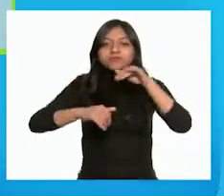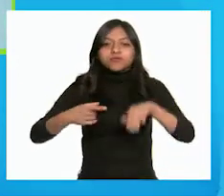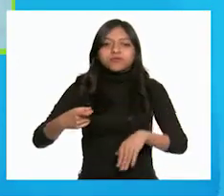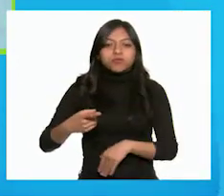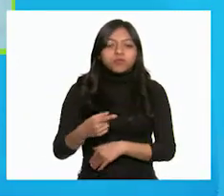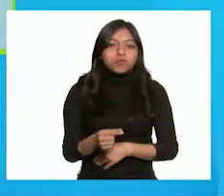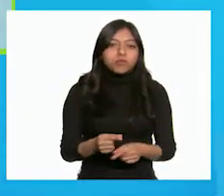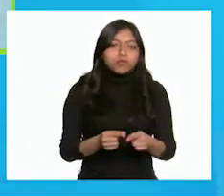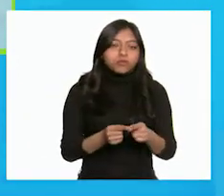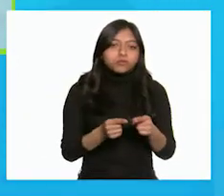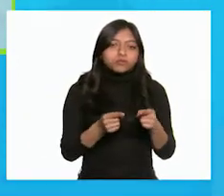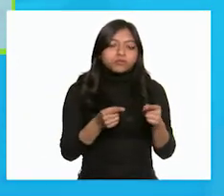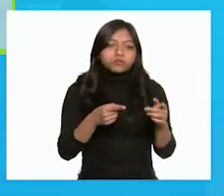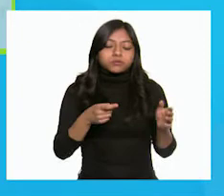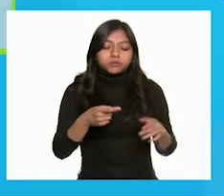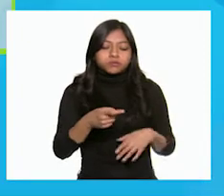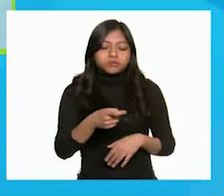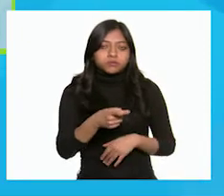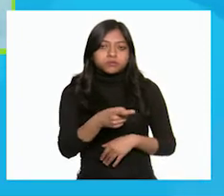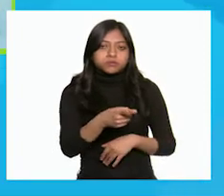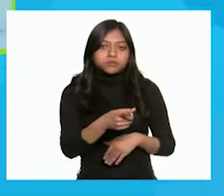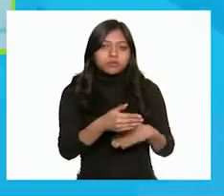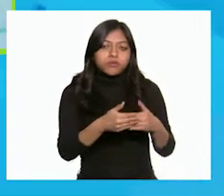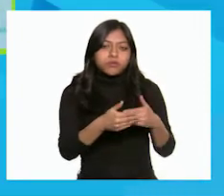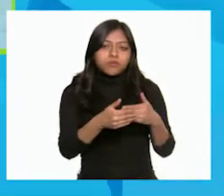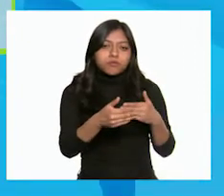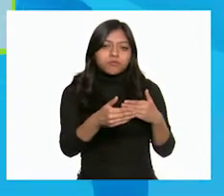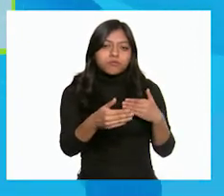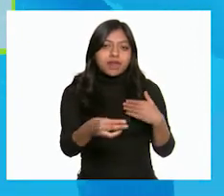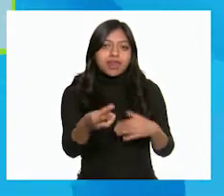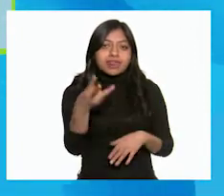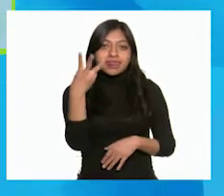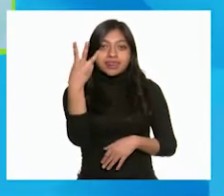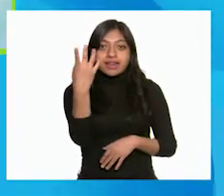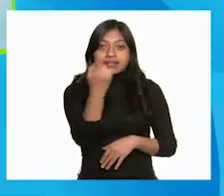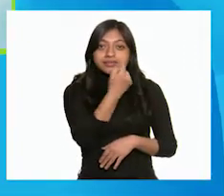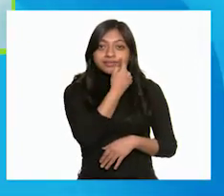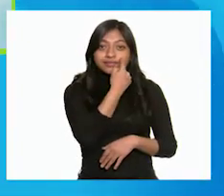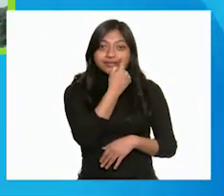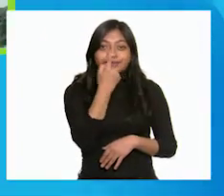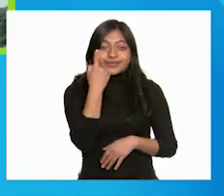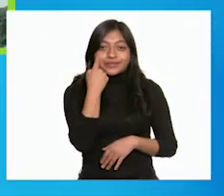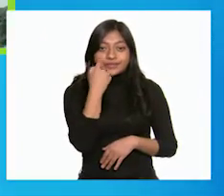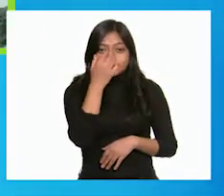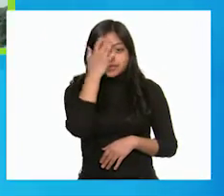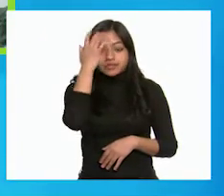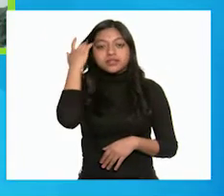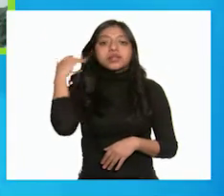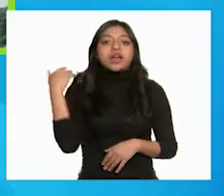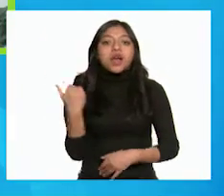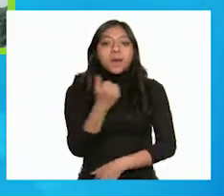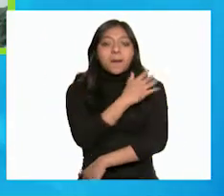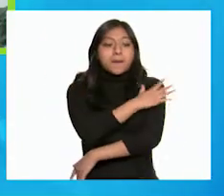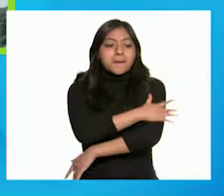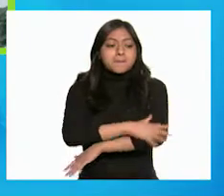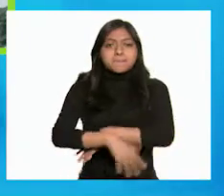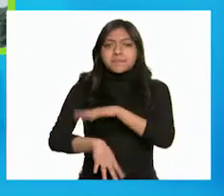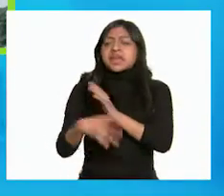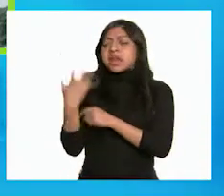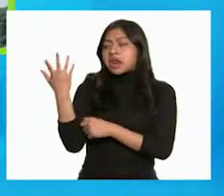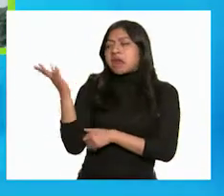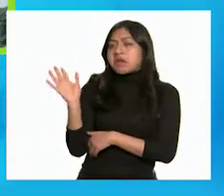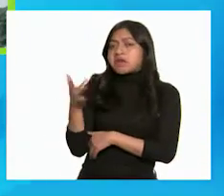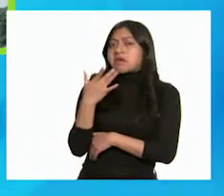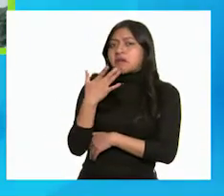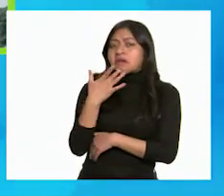Creció y se convirtió en una rana de tres ojos. Como la piel de todos los anfibios,